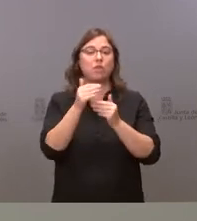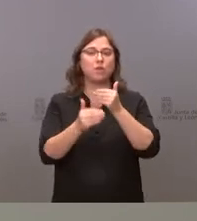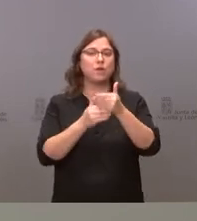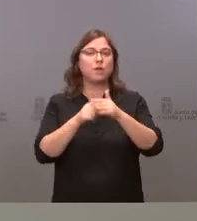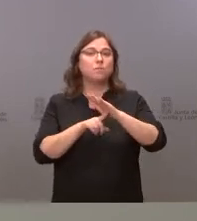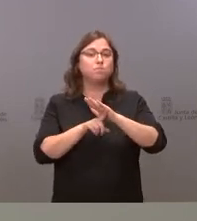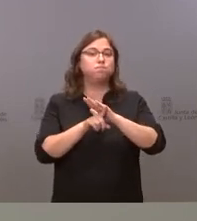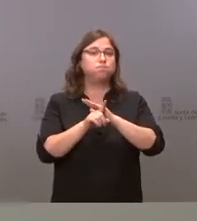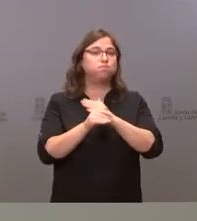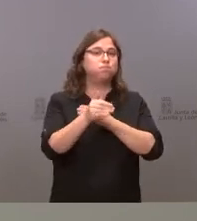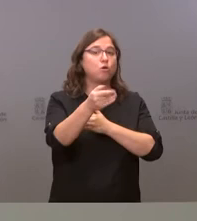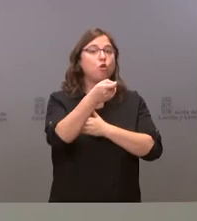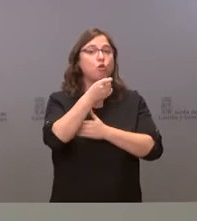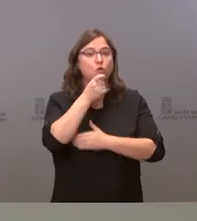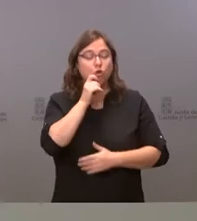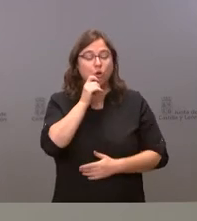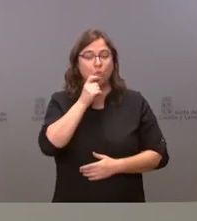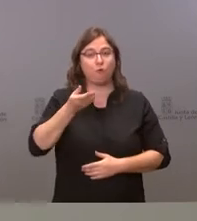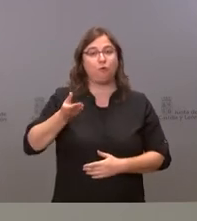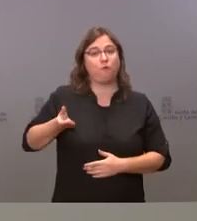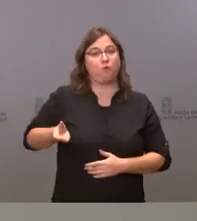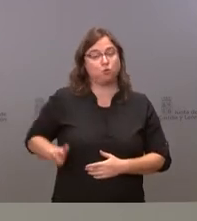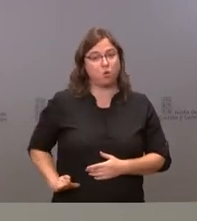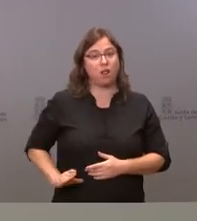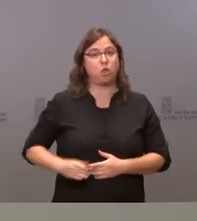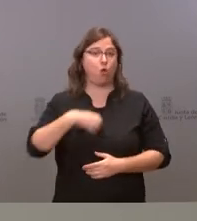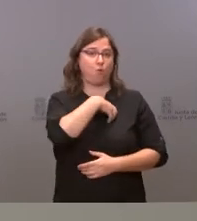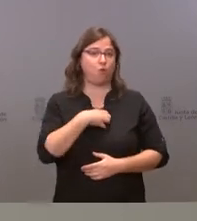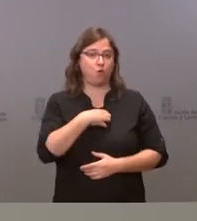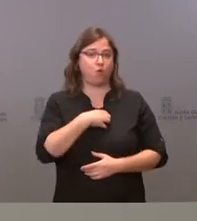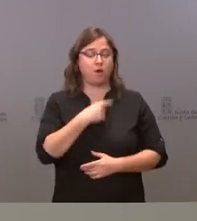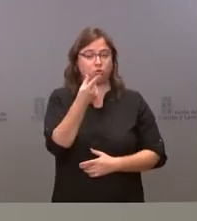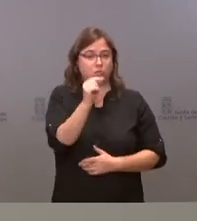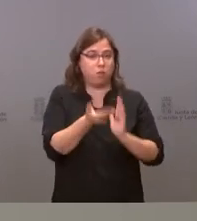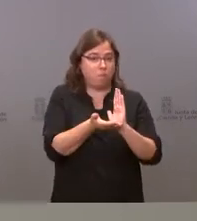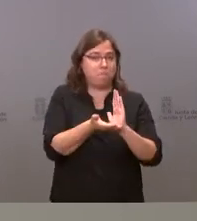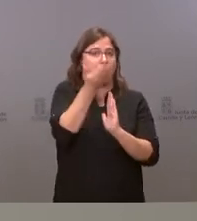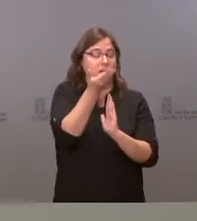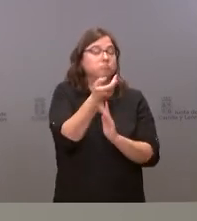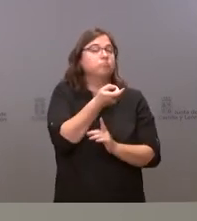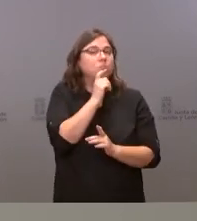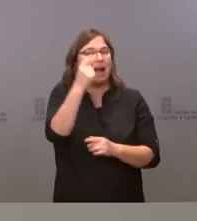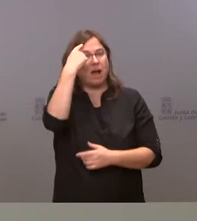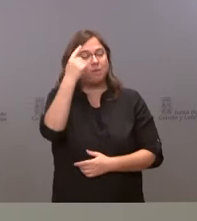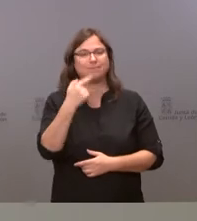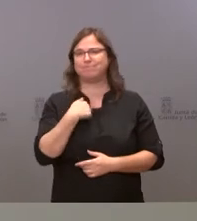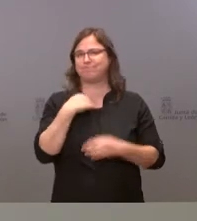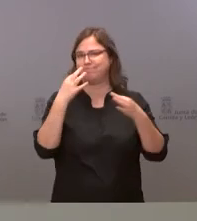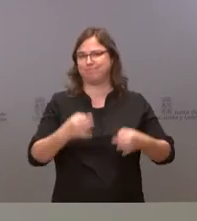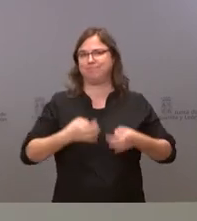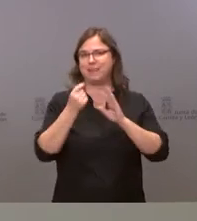previsión de incremento salarial de los empleados públicos que como ustedes saben nosotros lo aplicamos como criterio